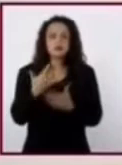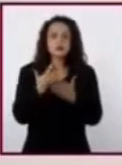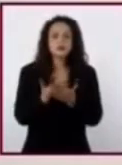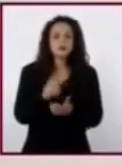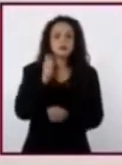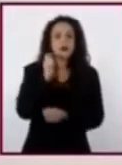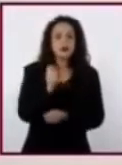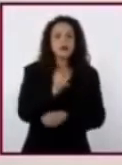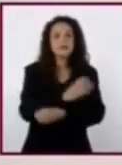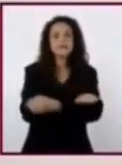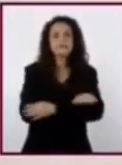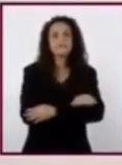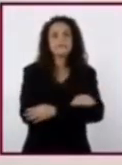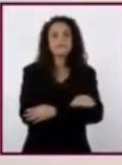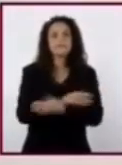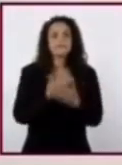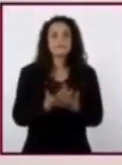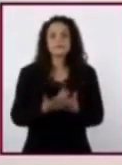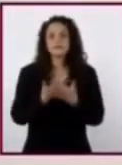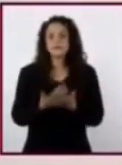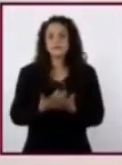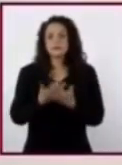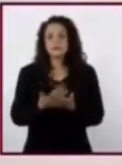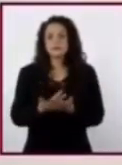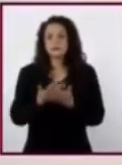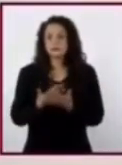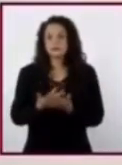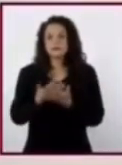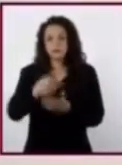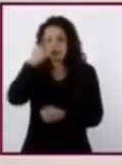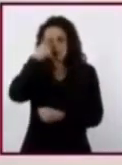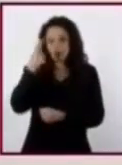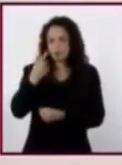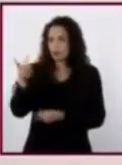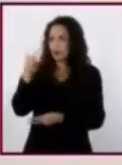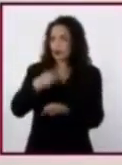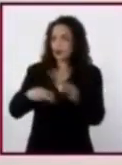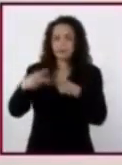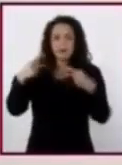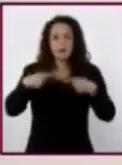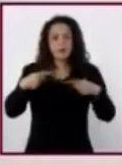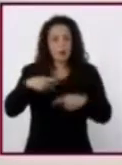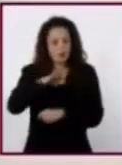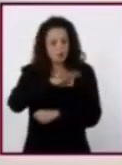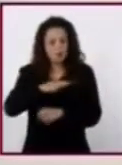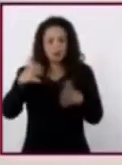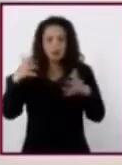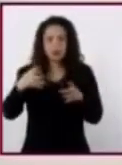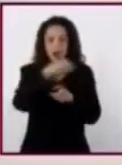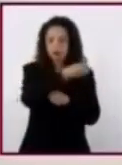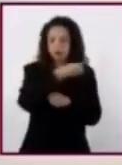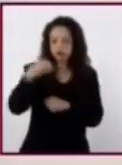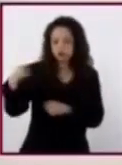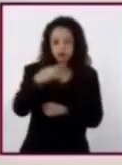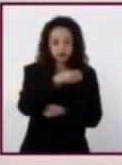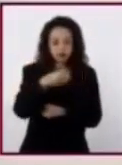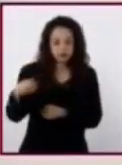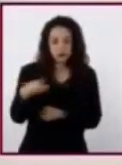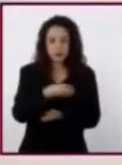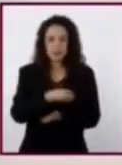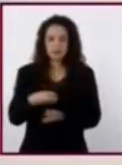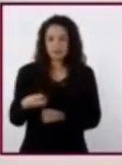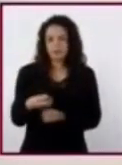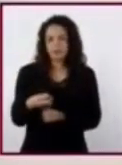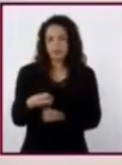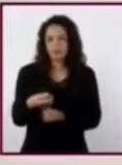brazos cruzados eternamente que llegue el hombre capaz de ordenarlos. ¿Hay en los campos de la